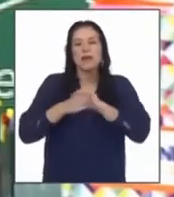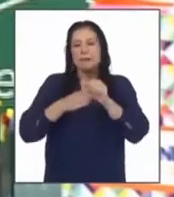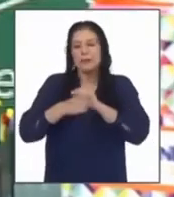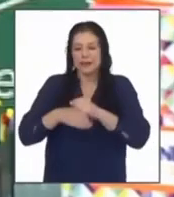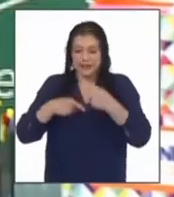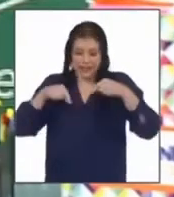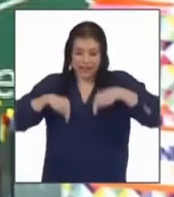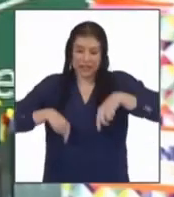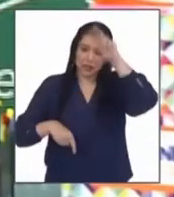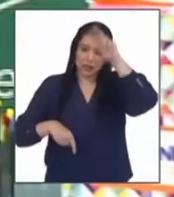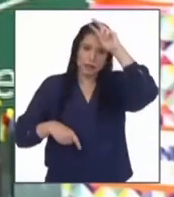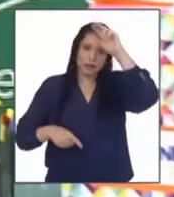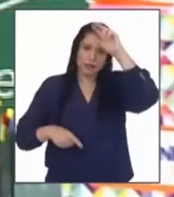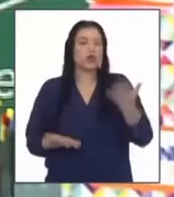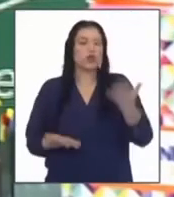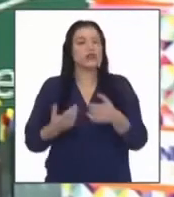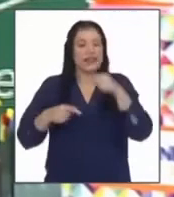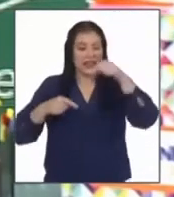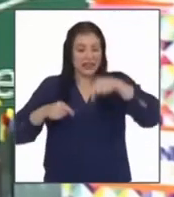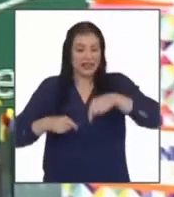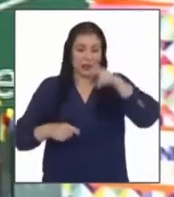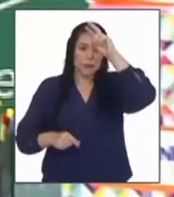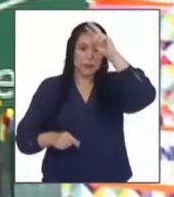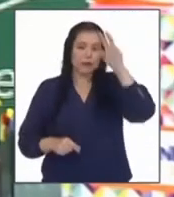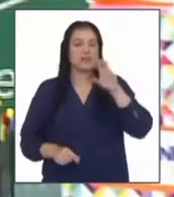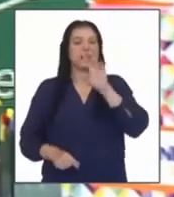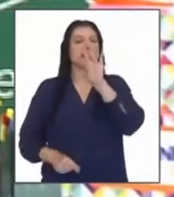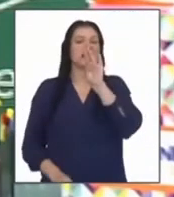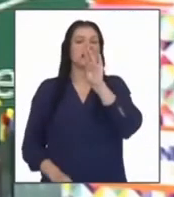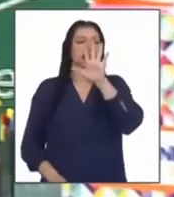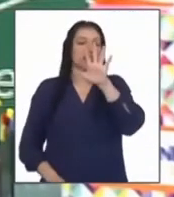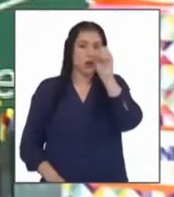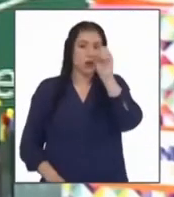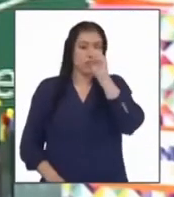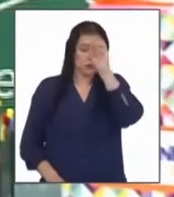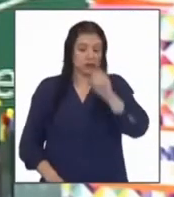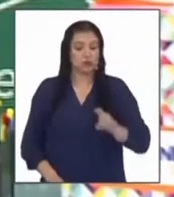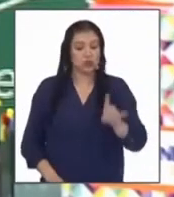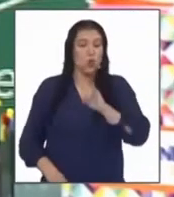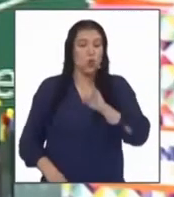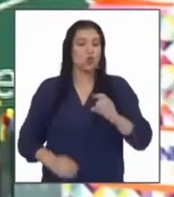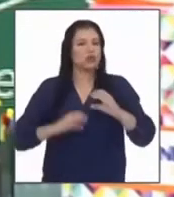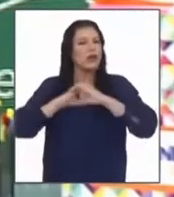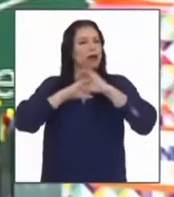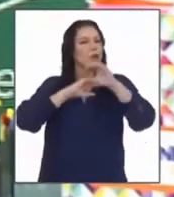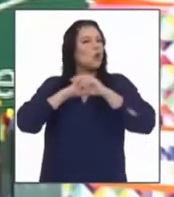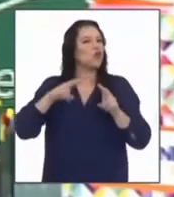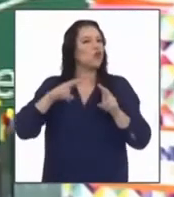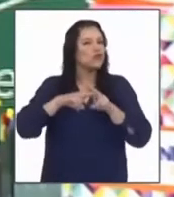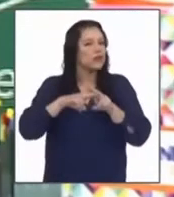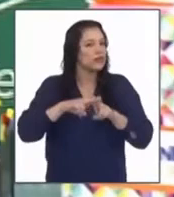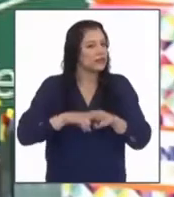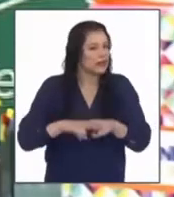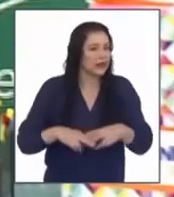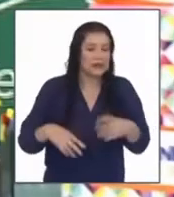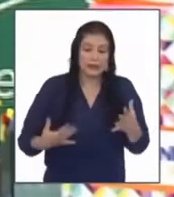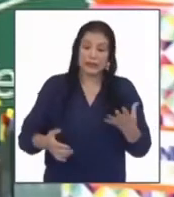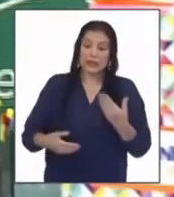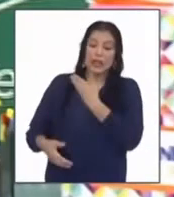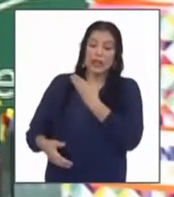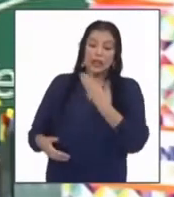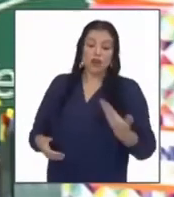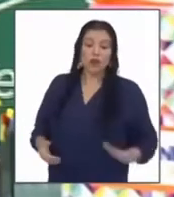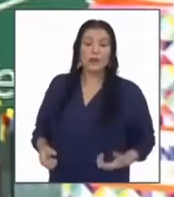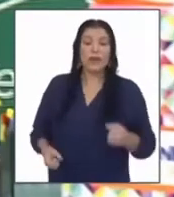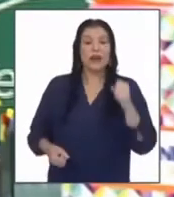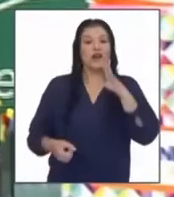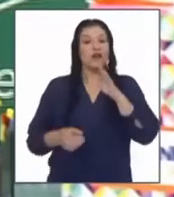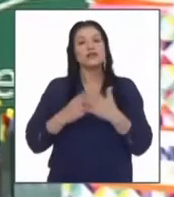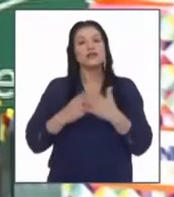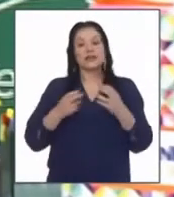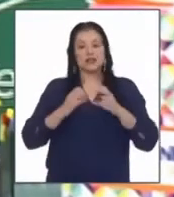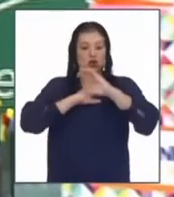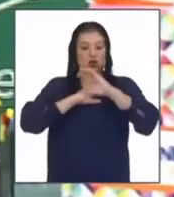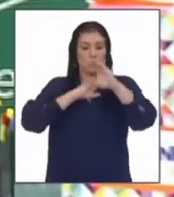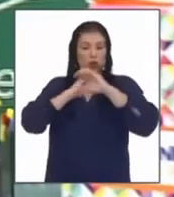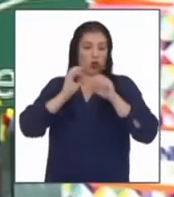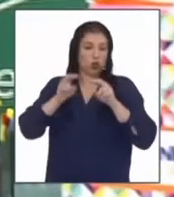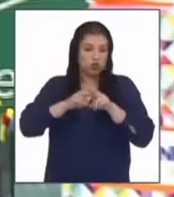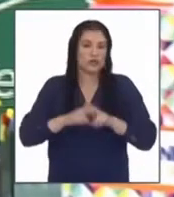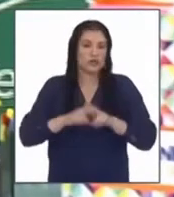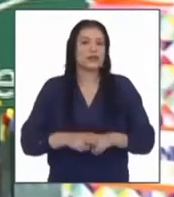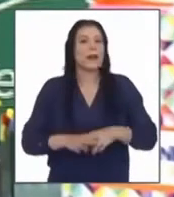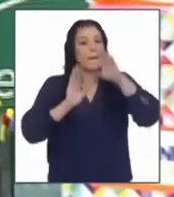nuestra realidad donde el 75 por ciento de la población usa el transporte público el estado decreta reducir el aforo de los vehículos